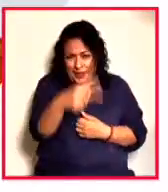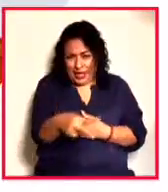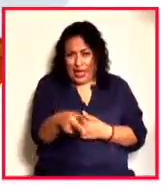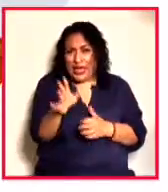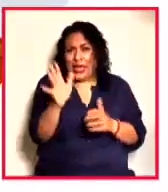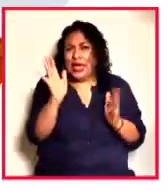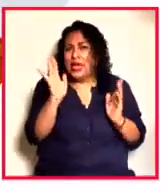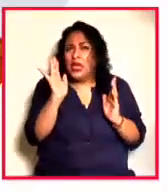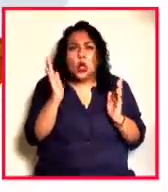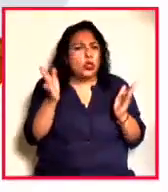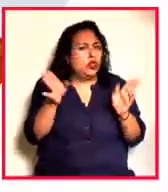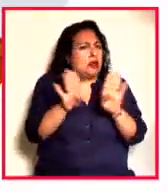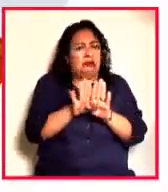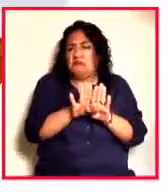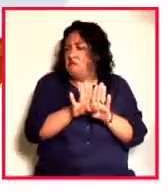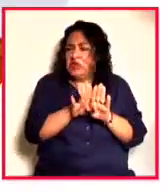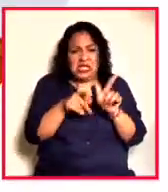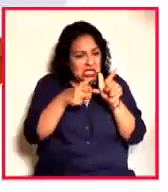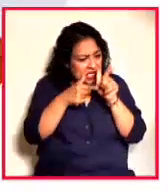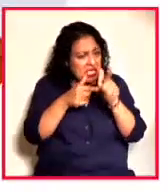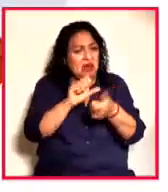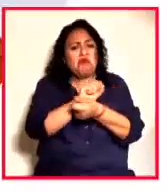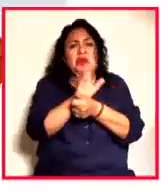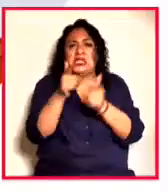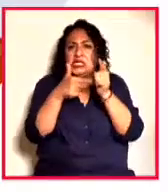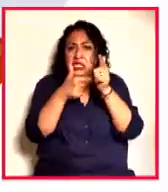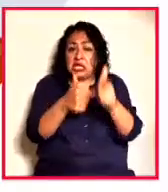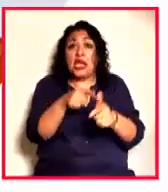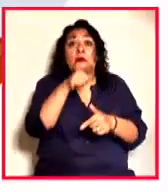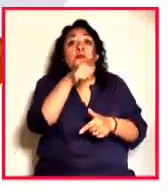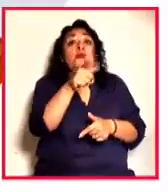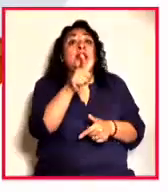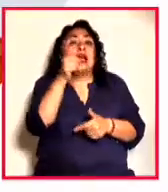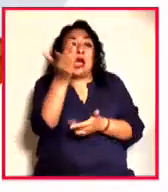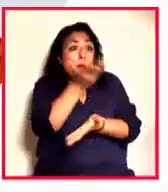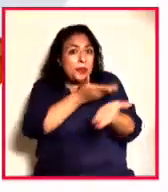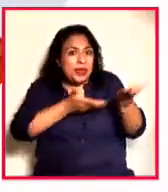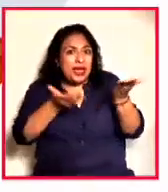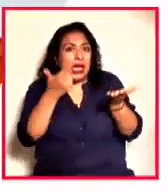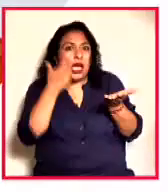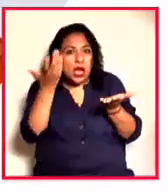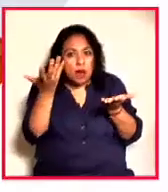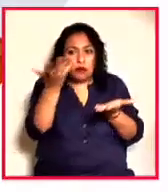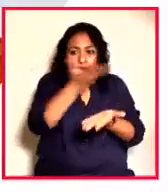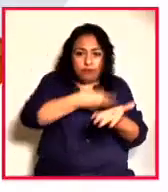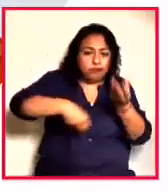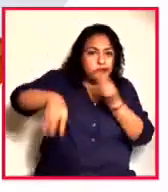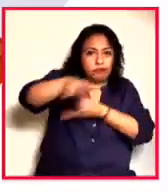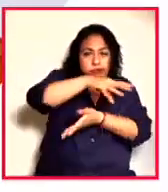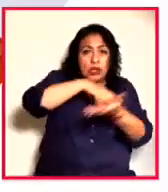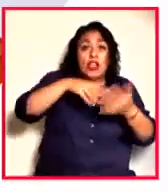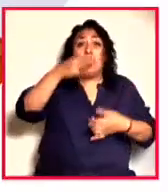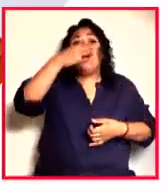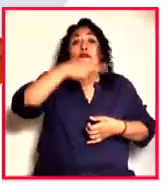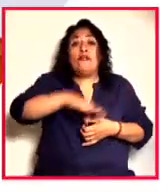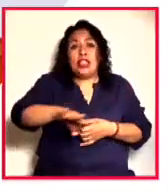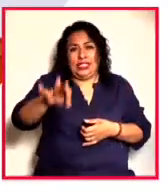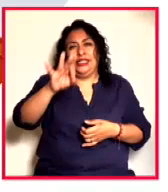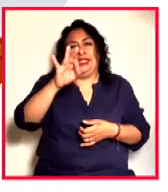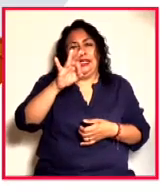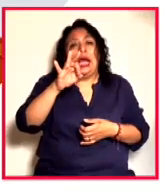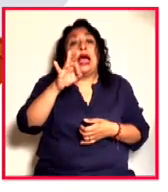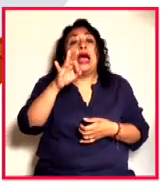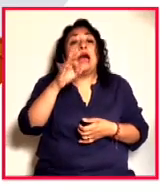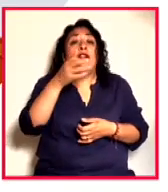cerraron, siguieron durante la pandemia. Con el espíritu de convivencia e intercambio que le vio nacer, la fiesta estival nos hará